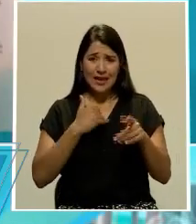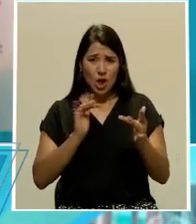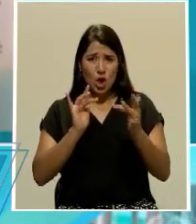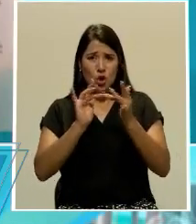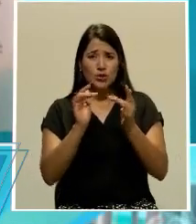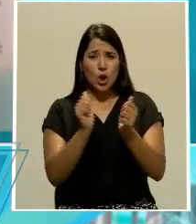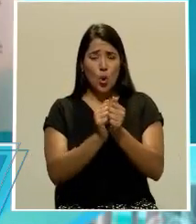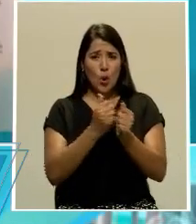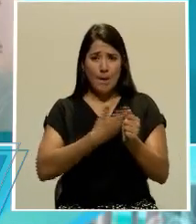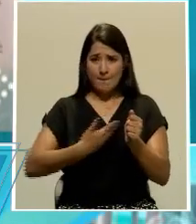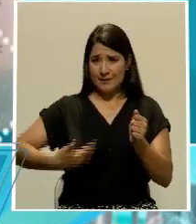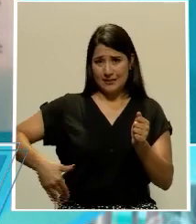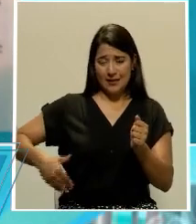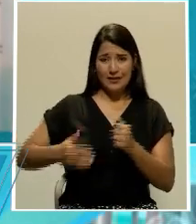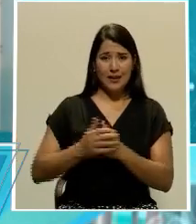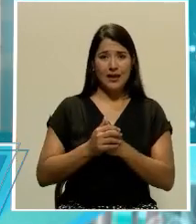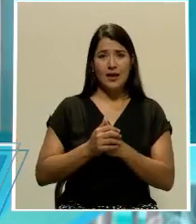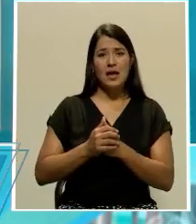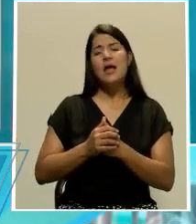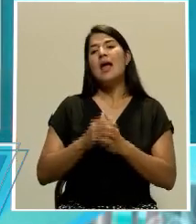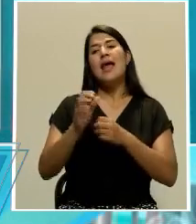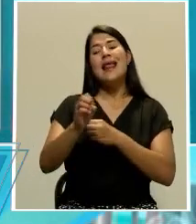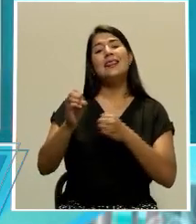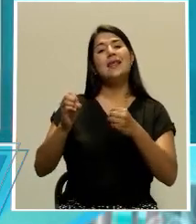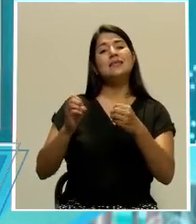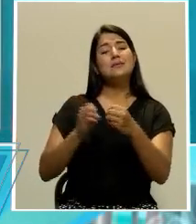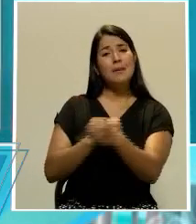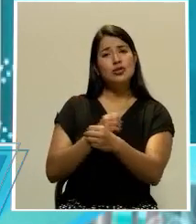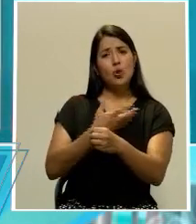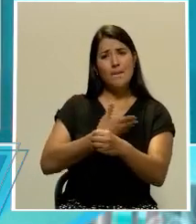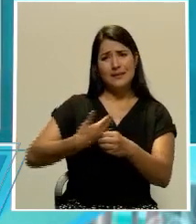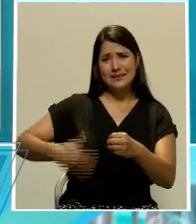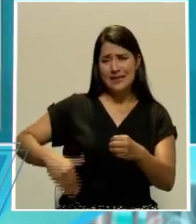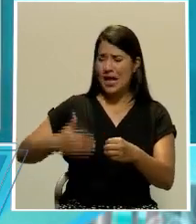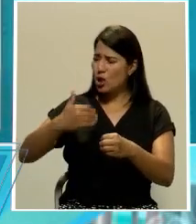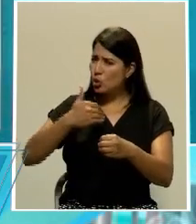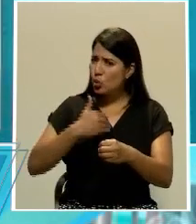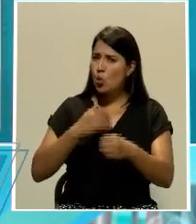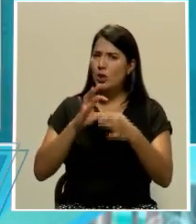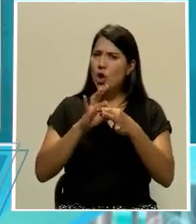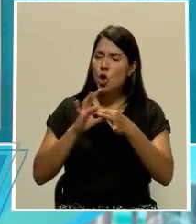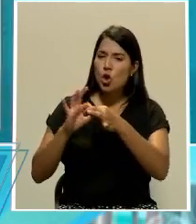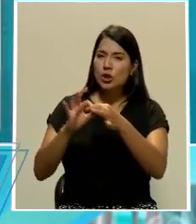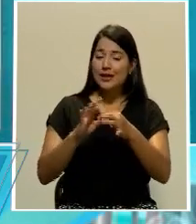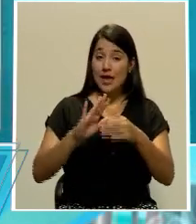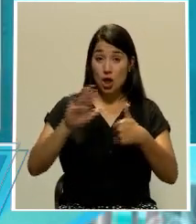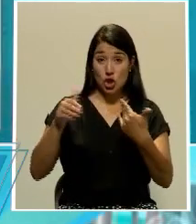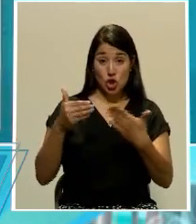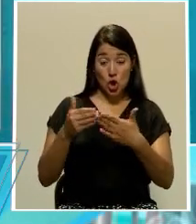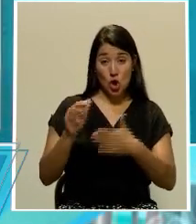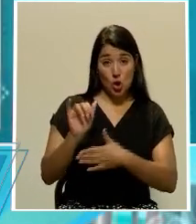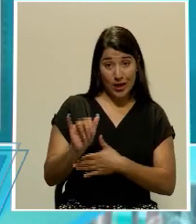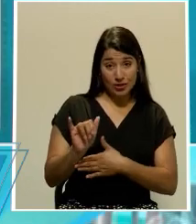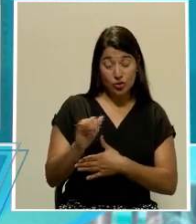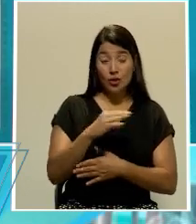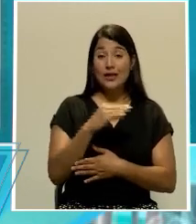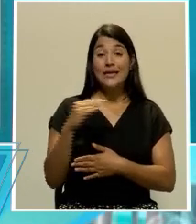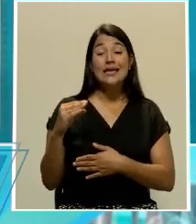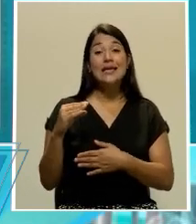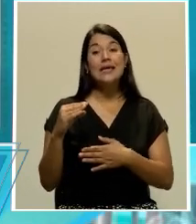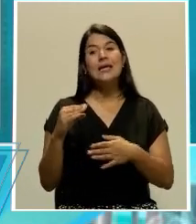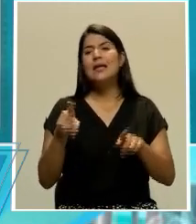específicamente del despacho. El despacho presidencial debió haber gestionado toda esta parte, y efectivamente incluso